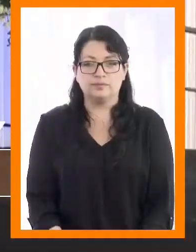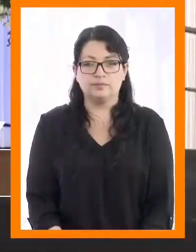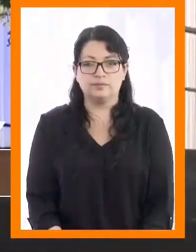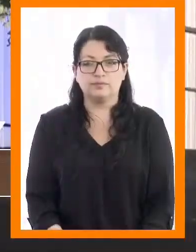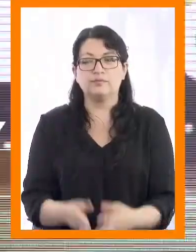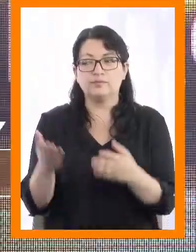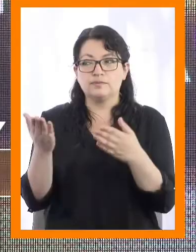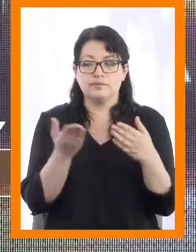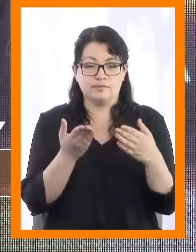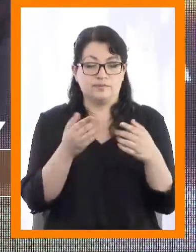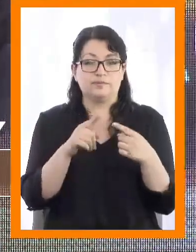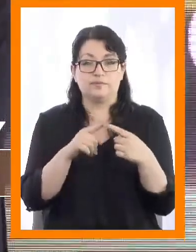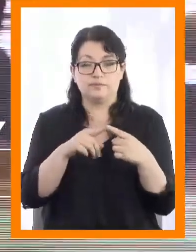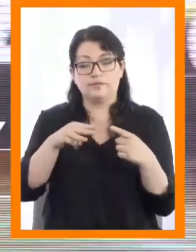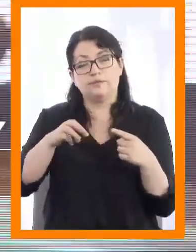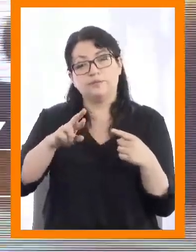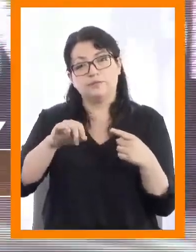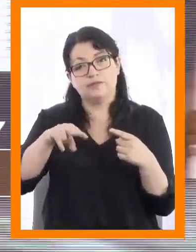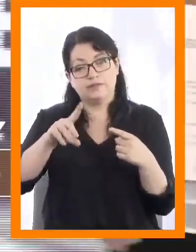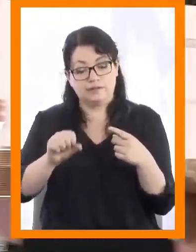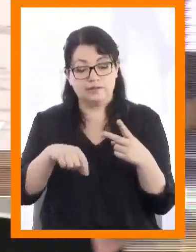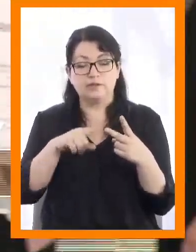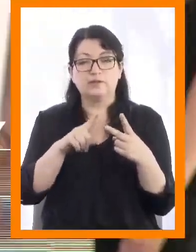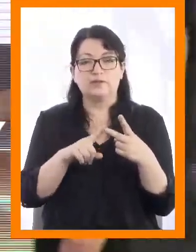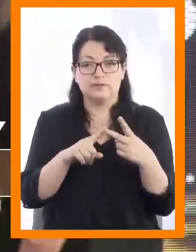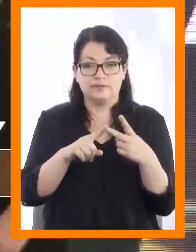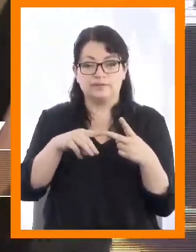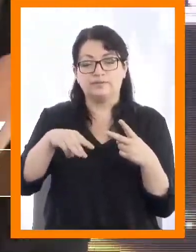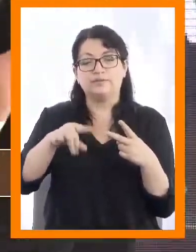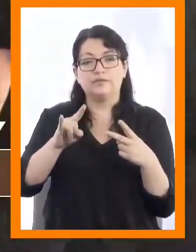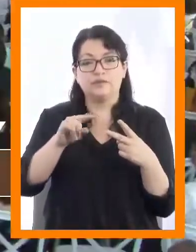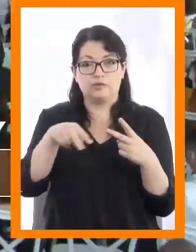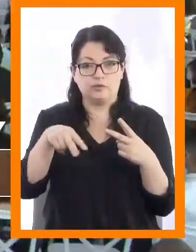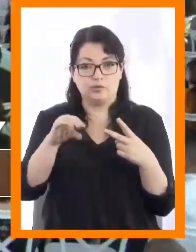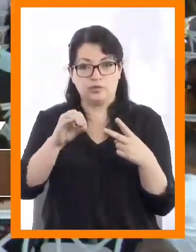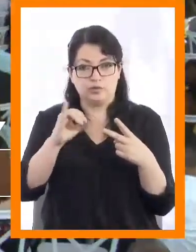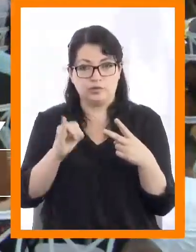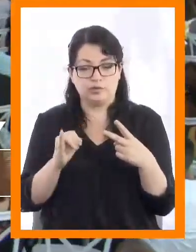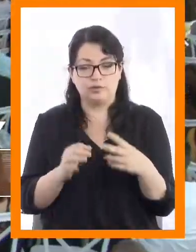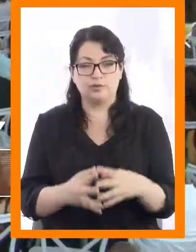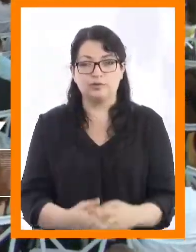Katerin Elena Miranda Cortés, David Alejandro Muñoz Carrasco.